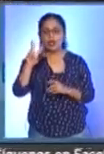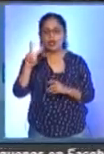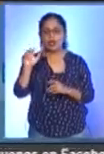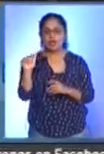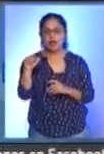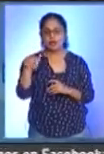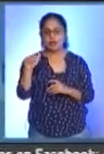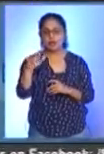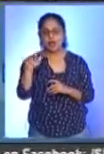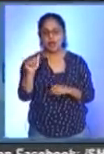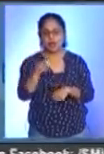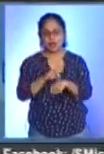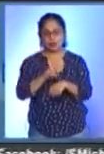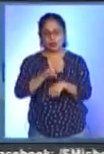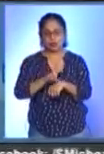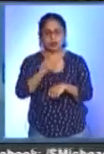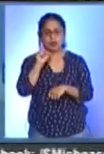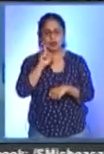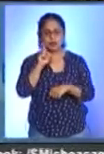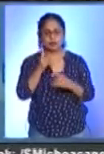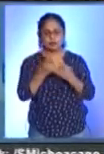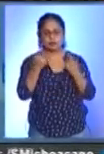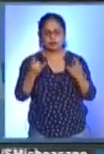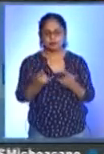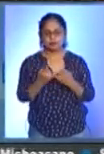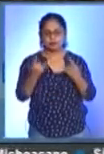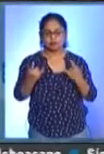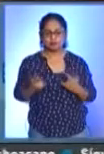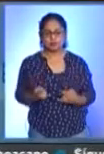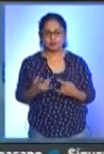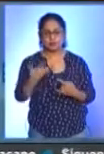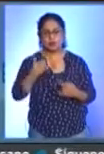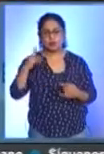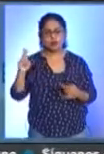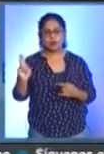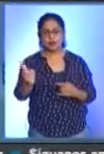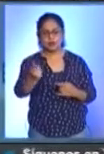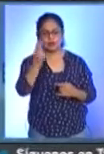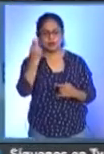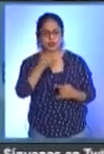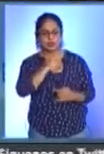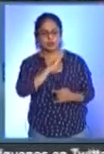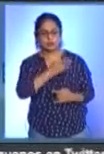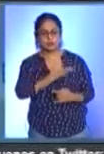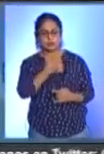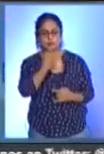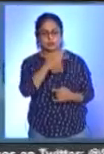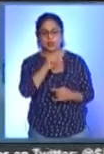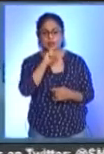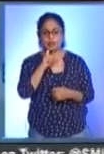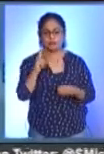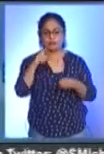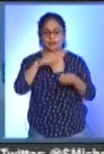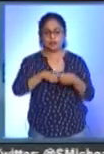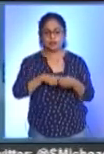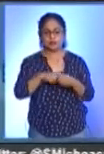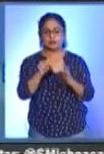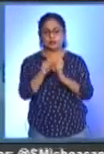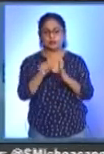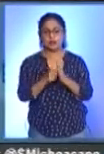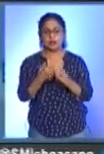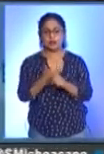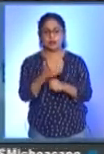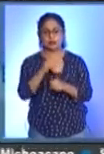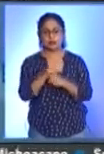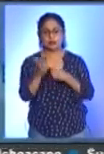Garrido, doctora en Antropología de América por la Universidad Complutense de Madrid, miembro del Sistema Nacional de Investigadores